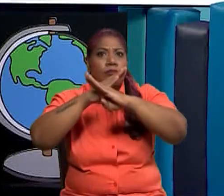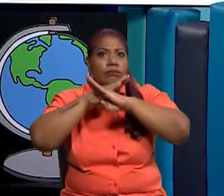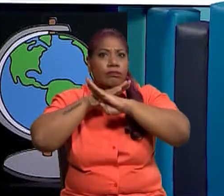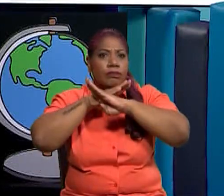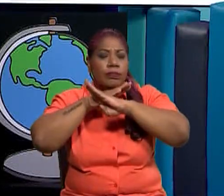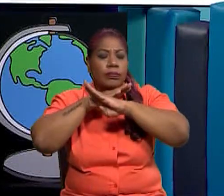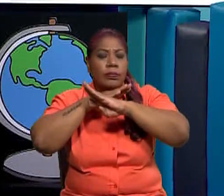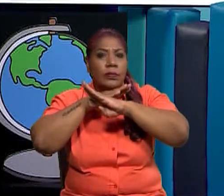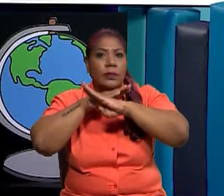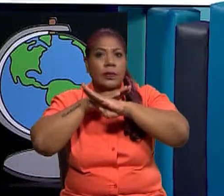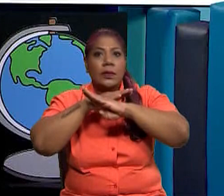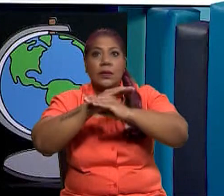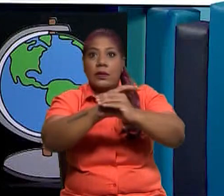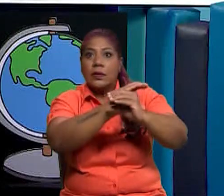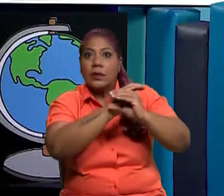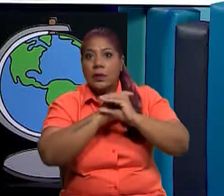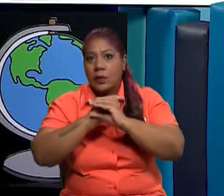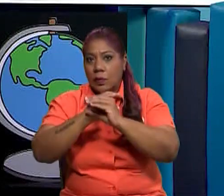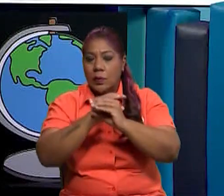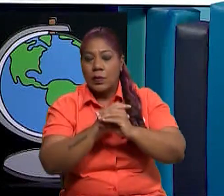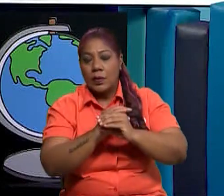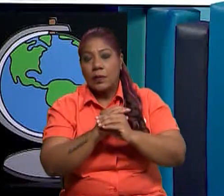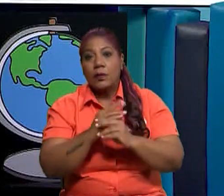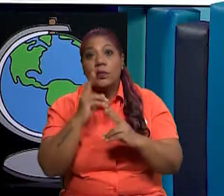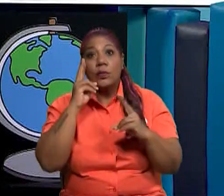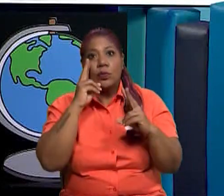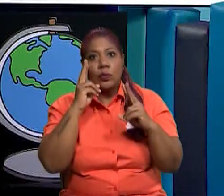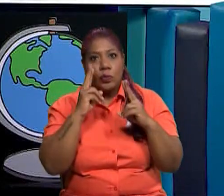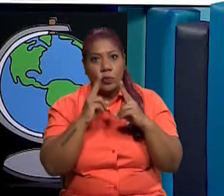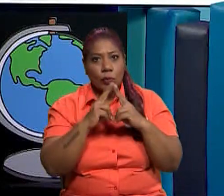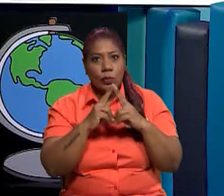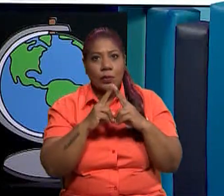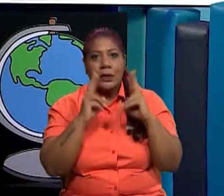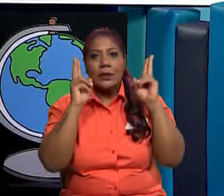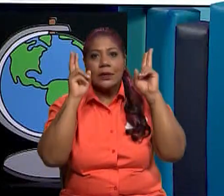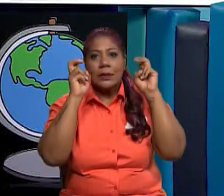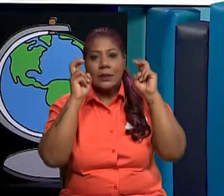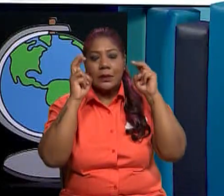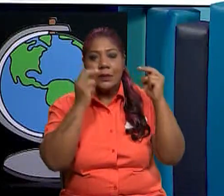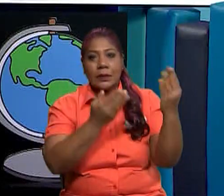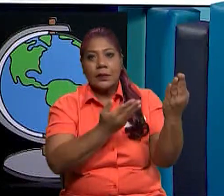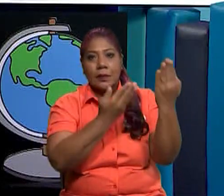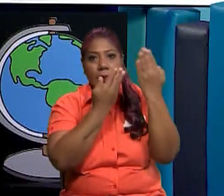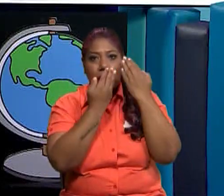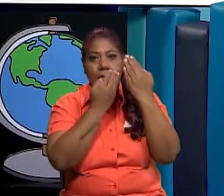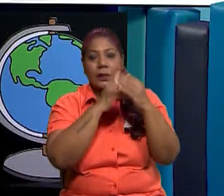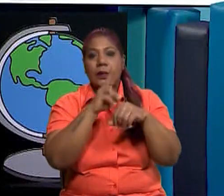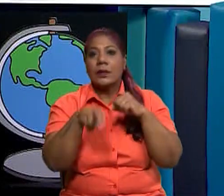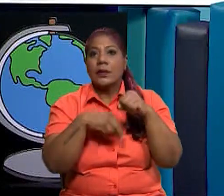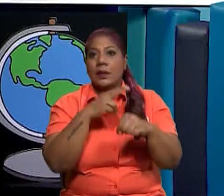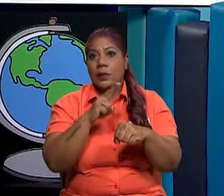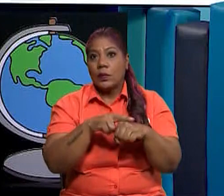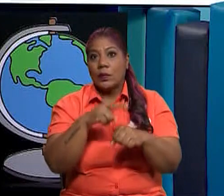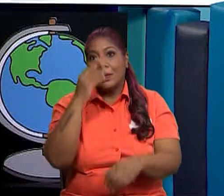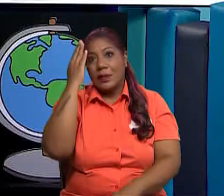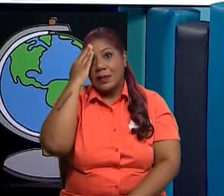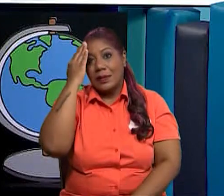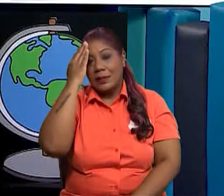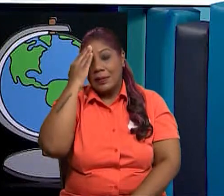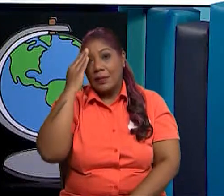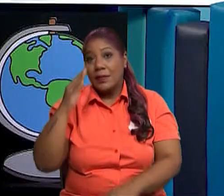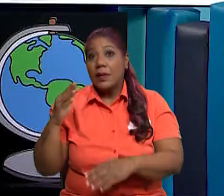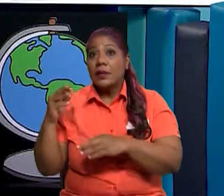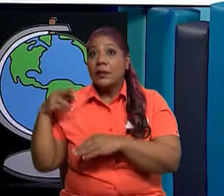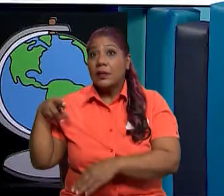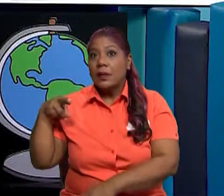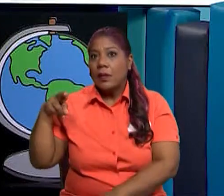que, primero, debemos estar preparados para cualquier tipo de desastre si vivimos cerca de los ríos, de lagos o quebradas.